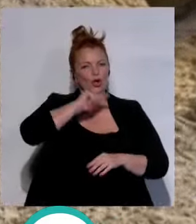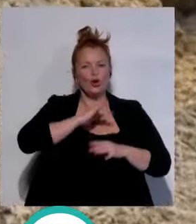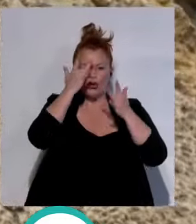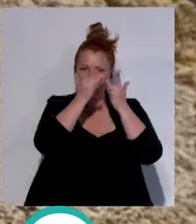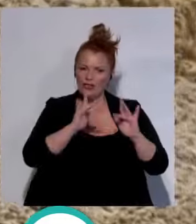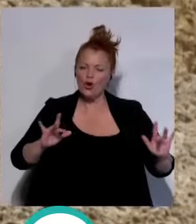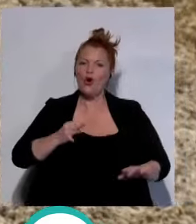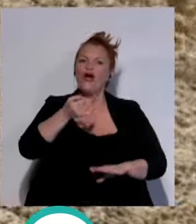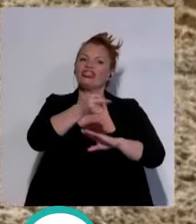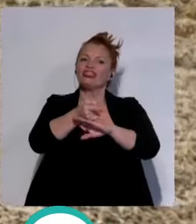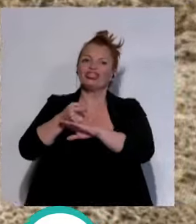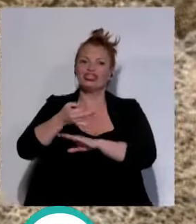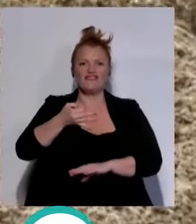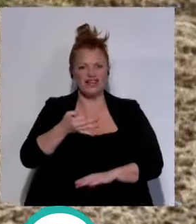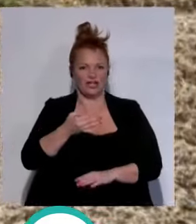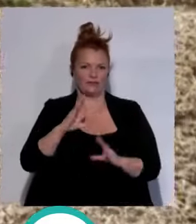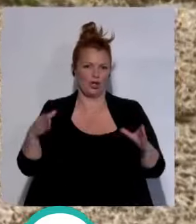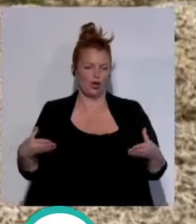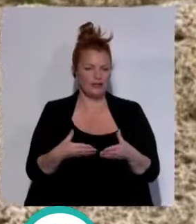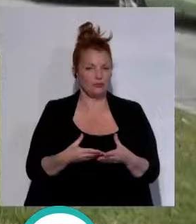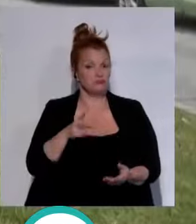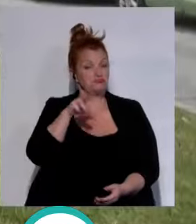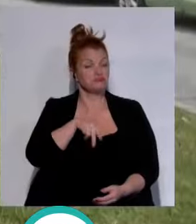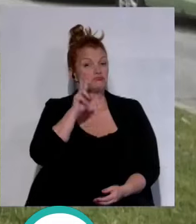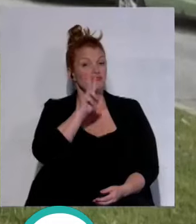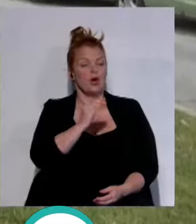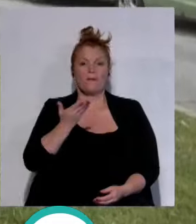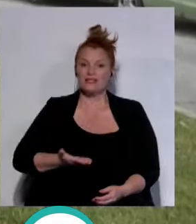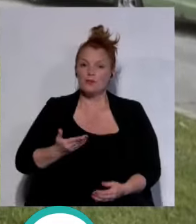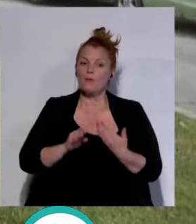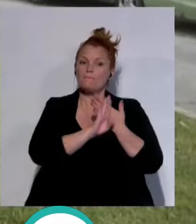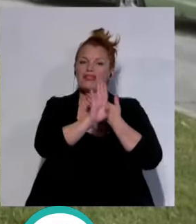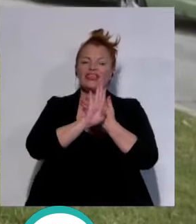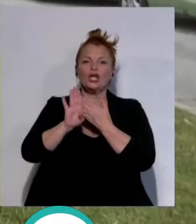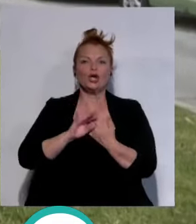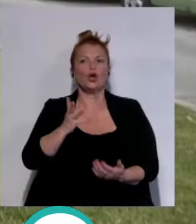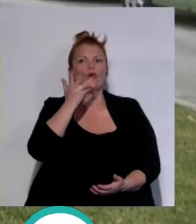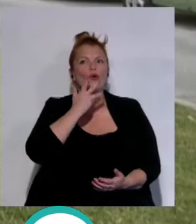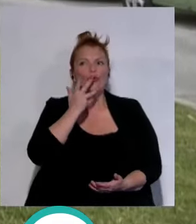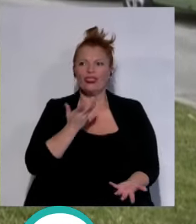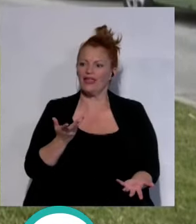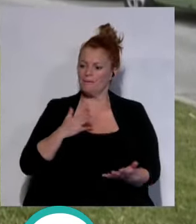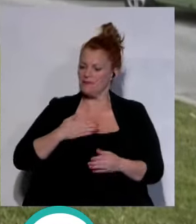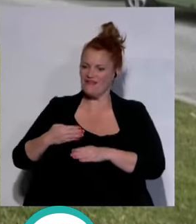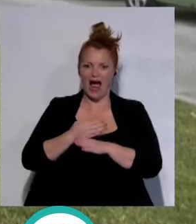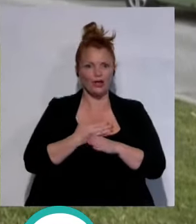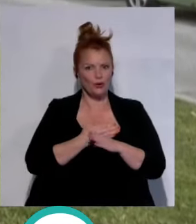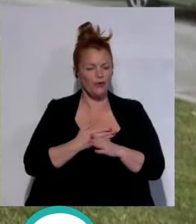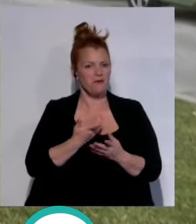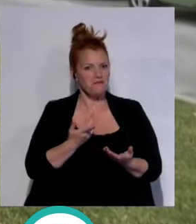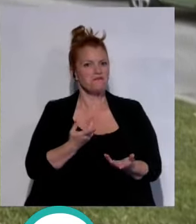deber colectivo creíamos imprescindible para que los vecinos conocieran la historia de su barrio porque la historia